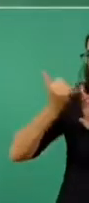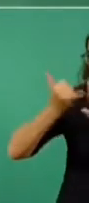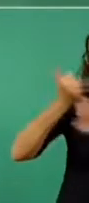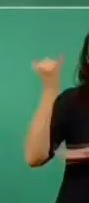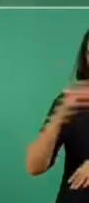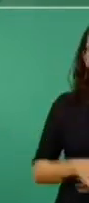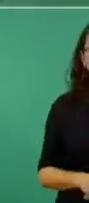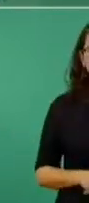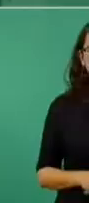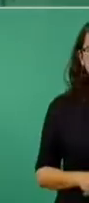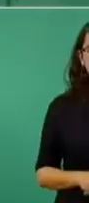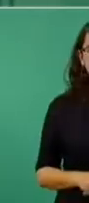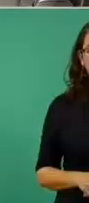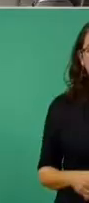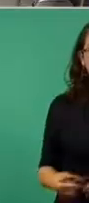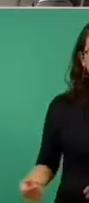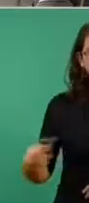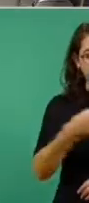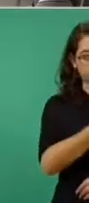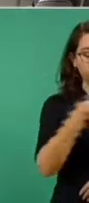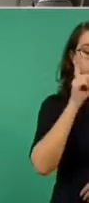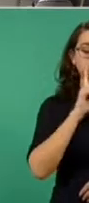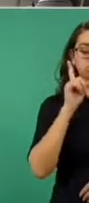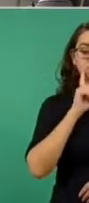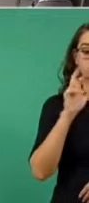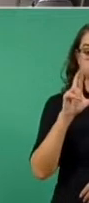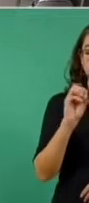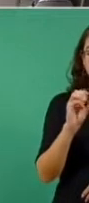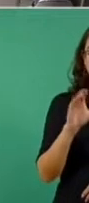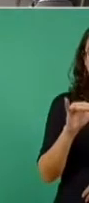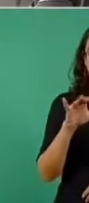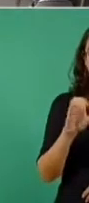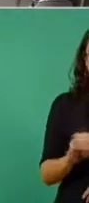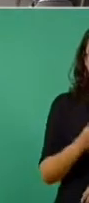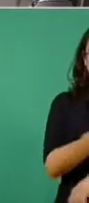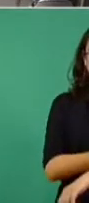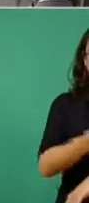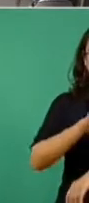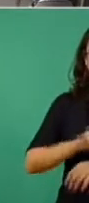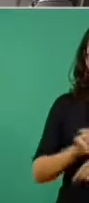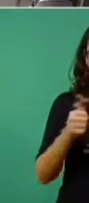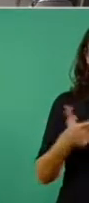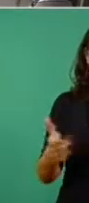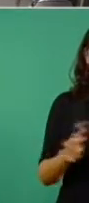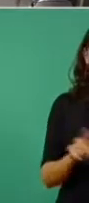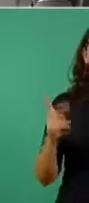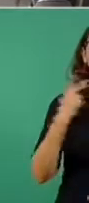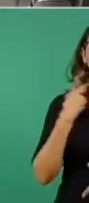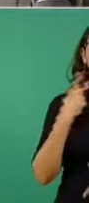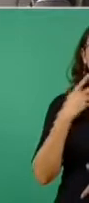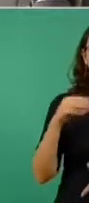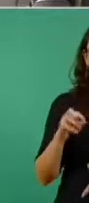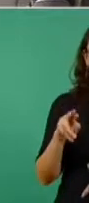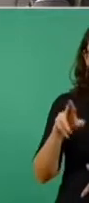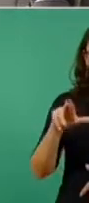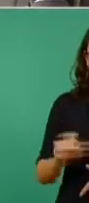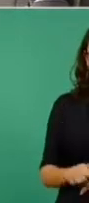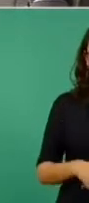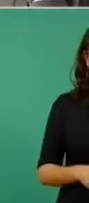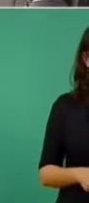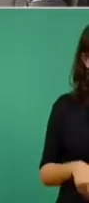Aquí está Rocío, que fue coordinadora de ese grupo parlamentario. Lo mejor,